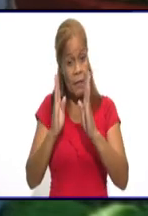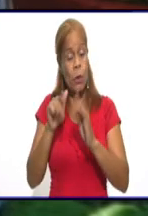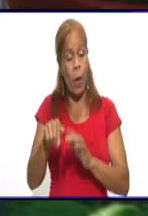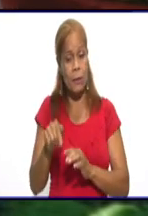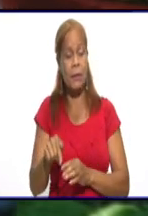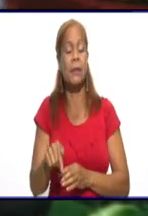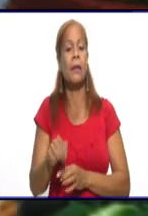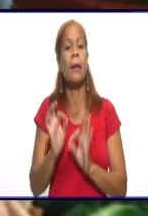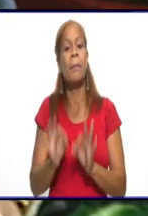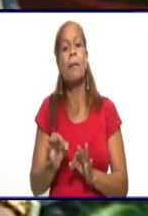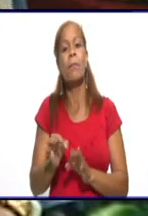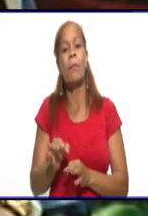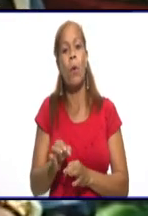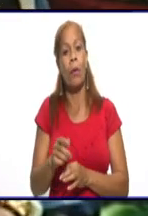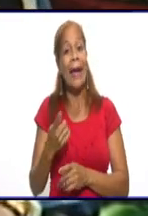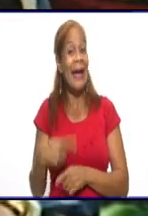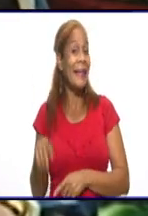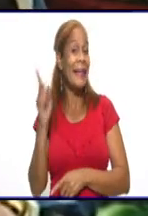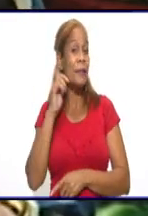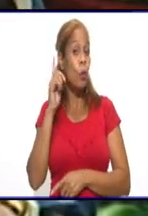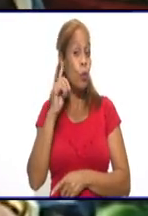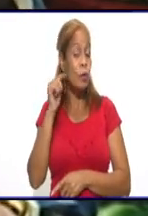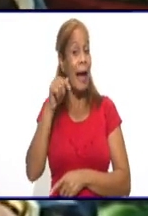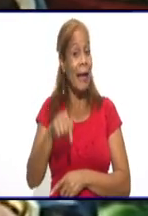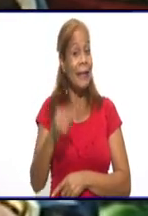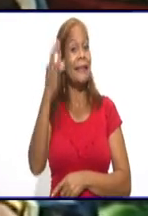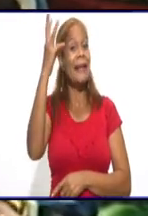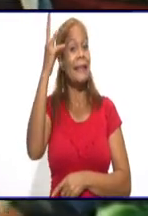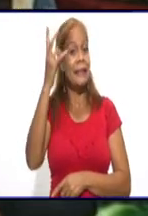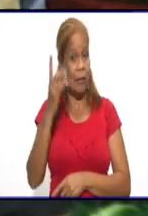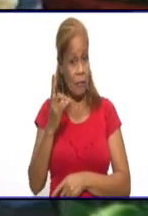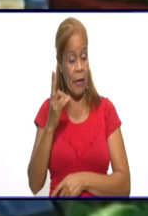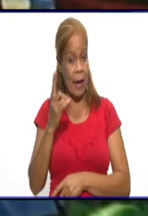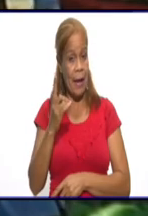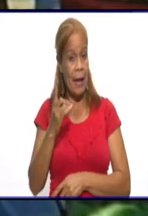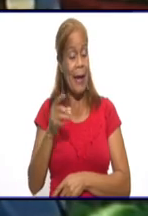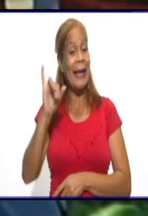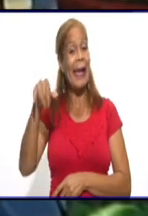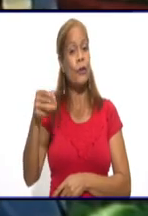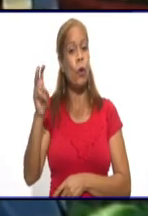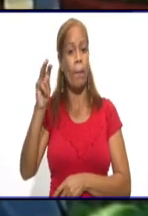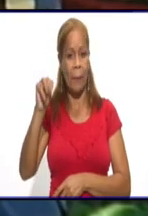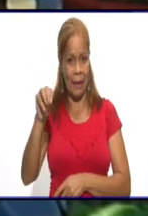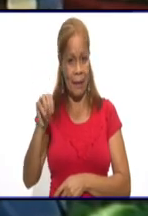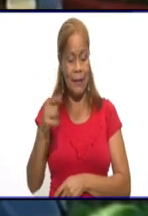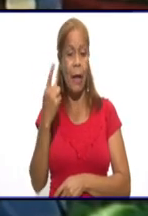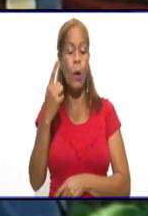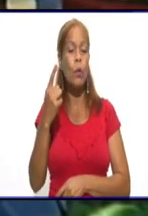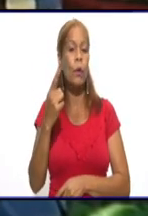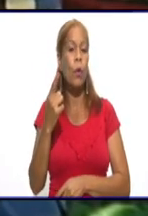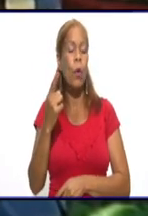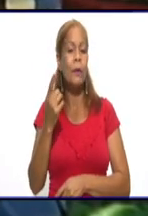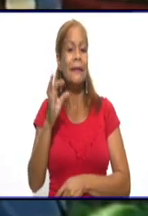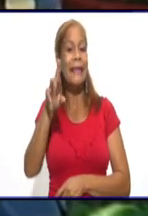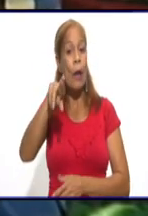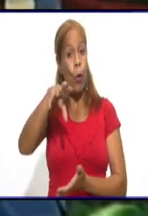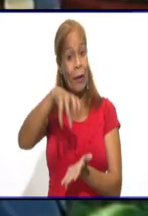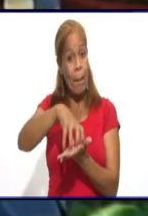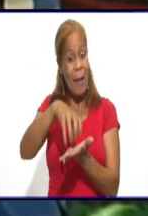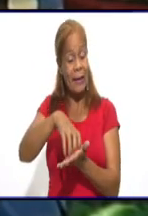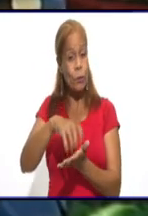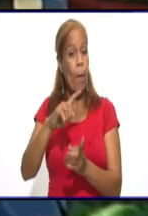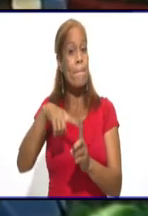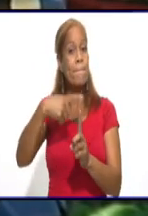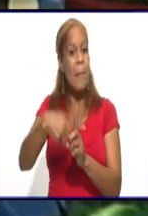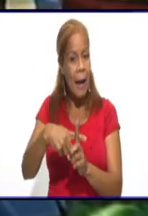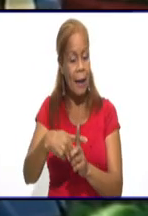Realmente, el que escucha esta cifra, de que hoy el Consejo Popular Jesús Menéndez es uno de los más complicados, con 62 casos positivos